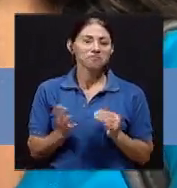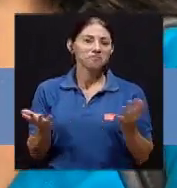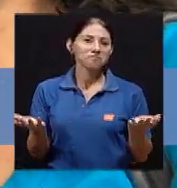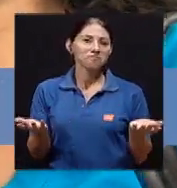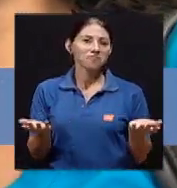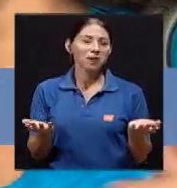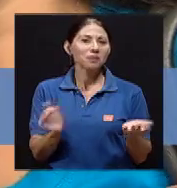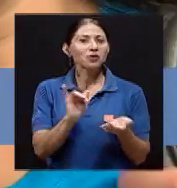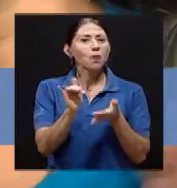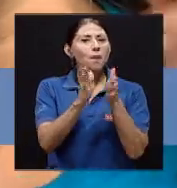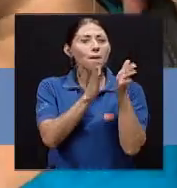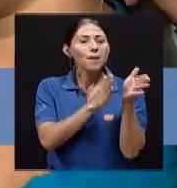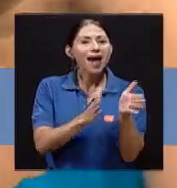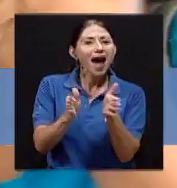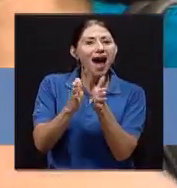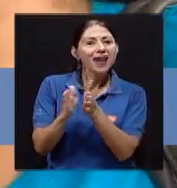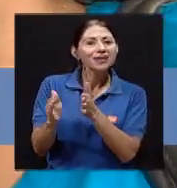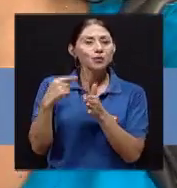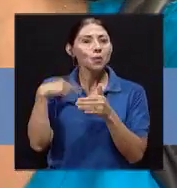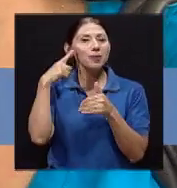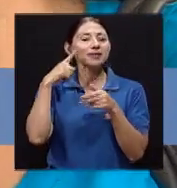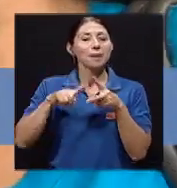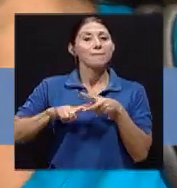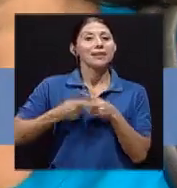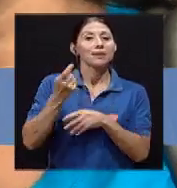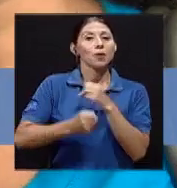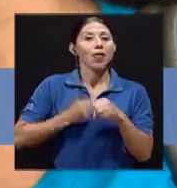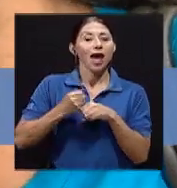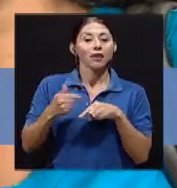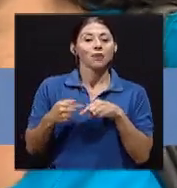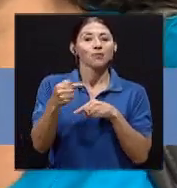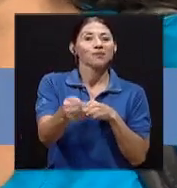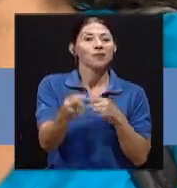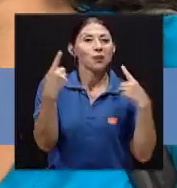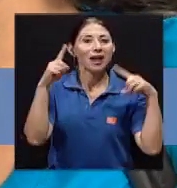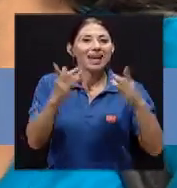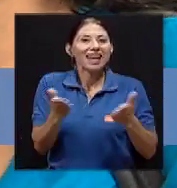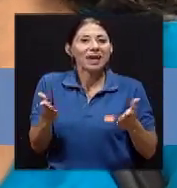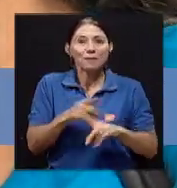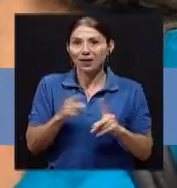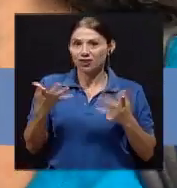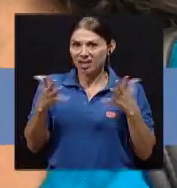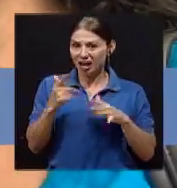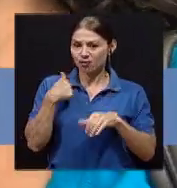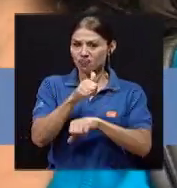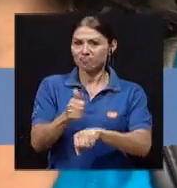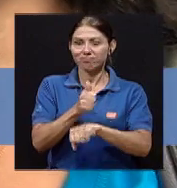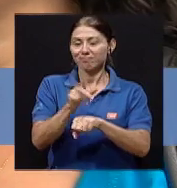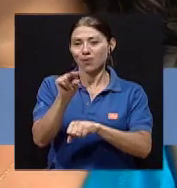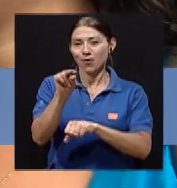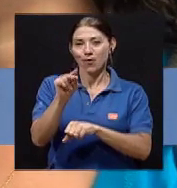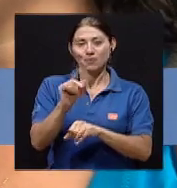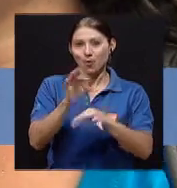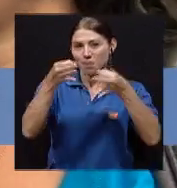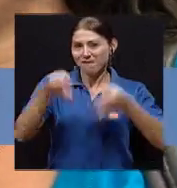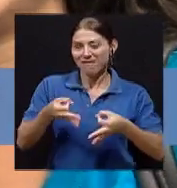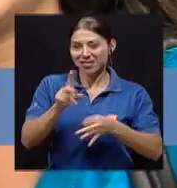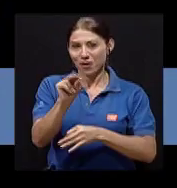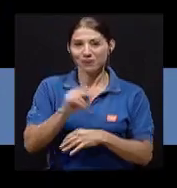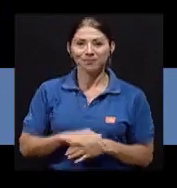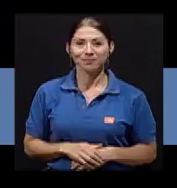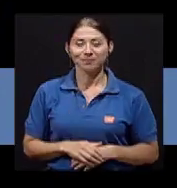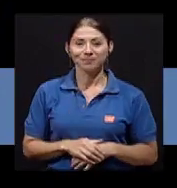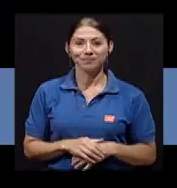son como de esos planes que usted piensa a principios de año, como eso es lo que quiero lograr este año. Pero sí, como que los tengan así, todavía no.